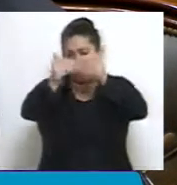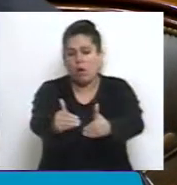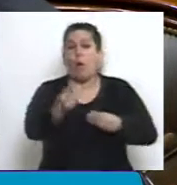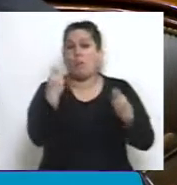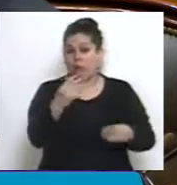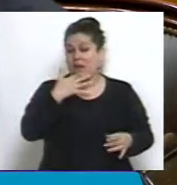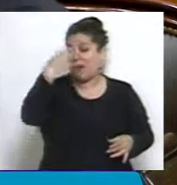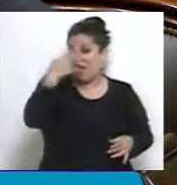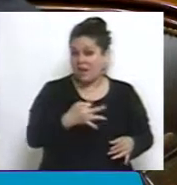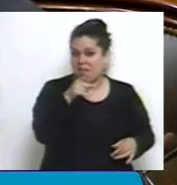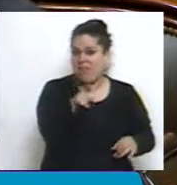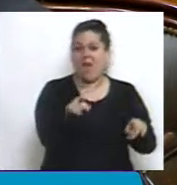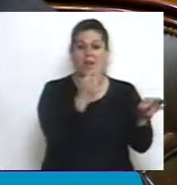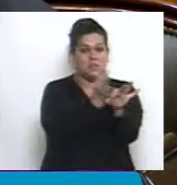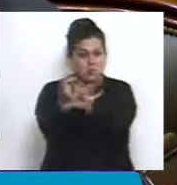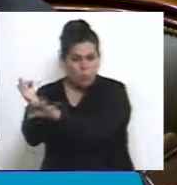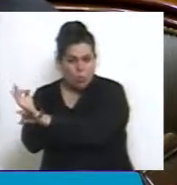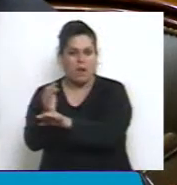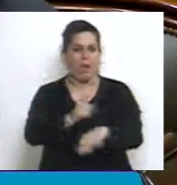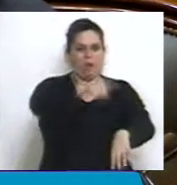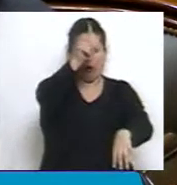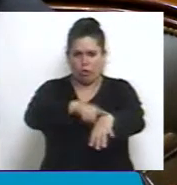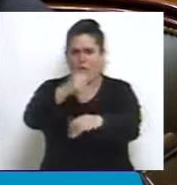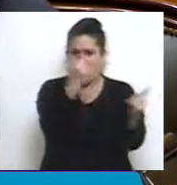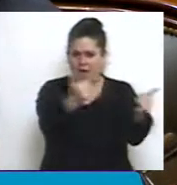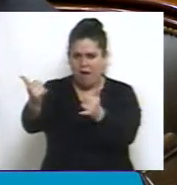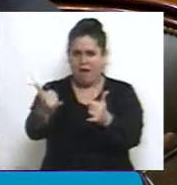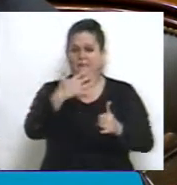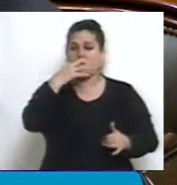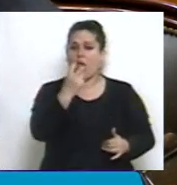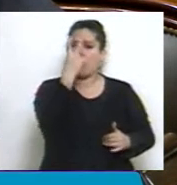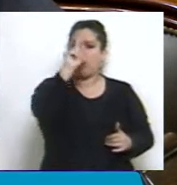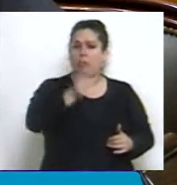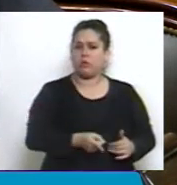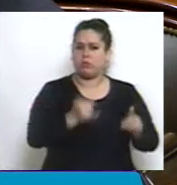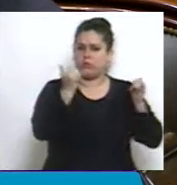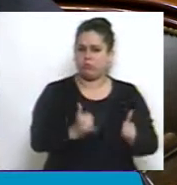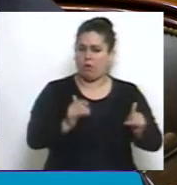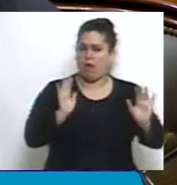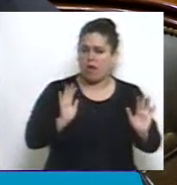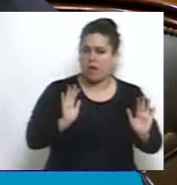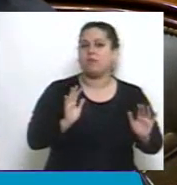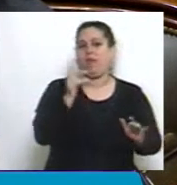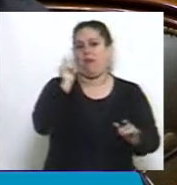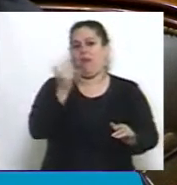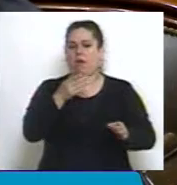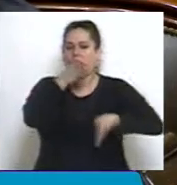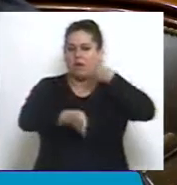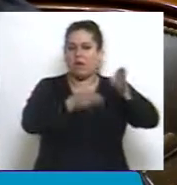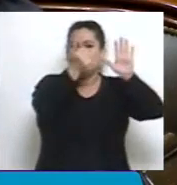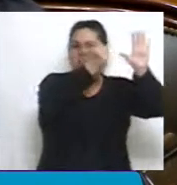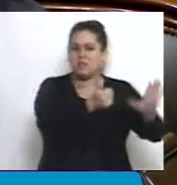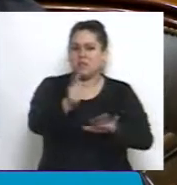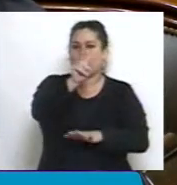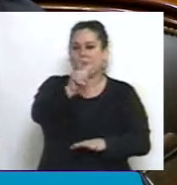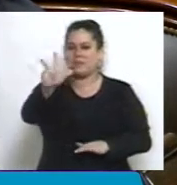proporción de escuelas que tienen jornada extendida cae al 2%, donde asisten 623